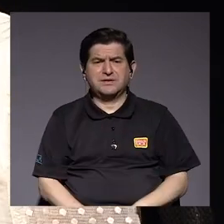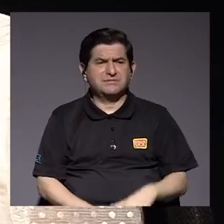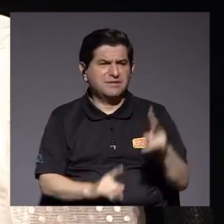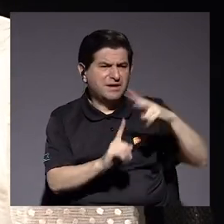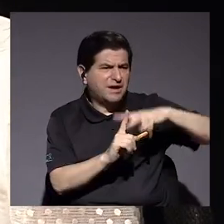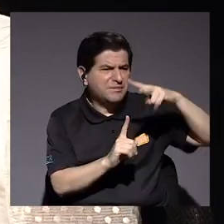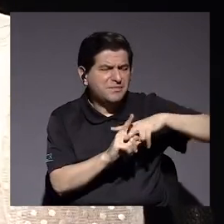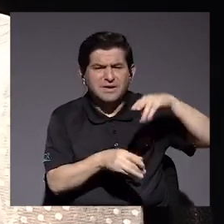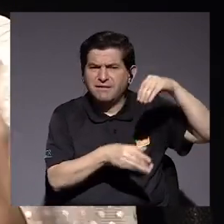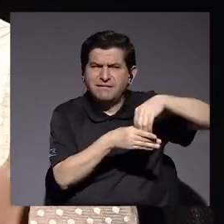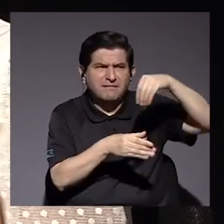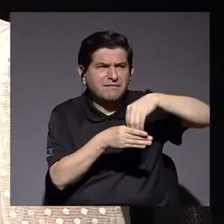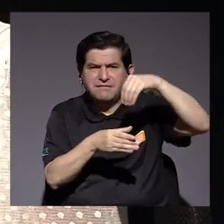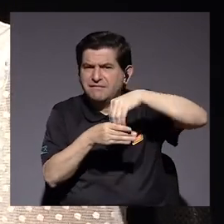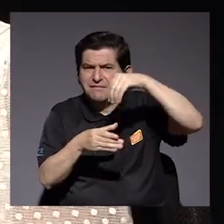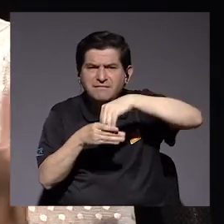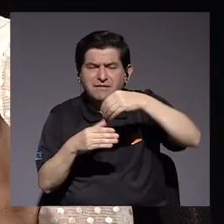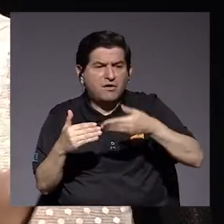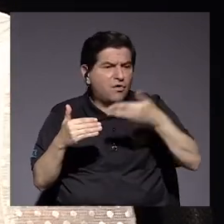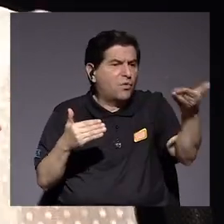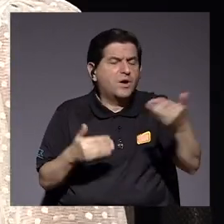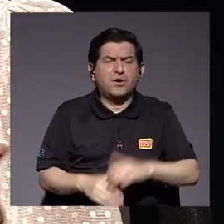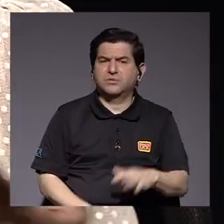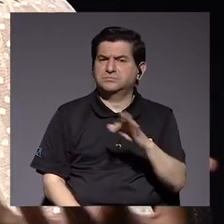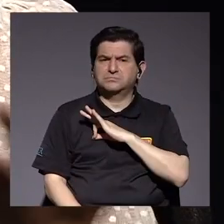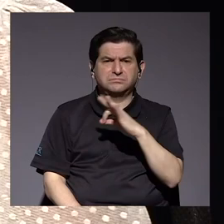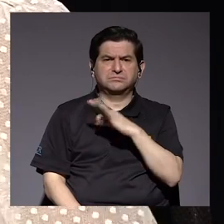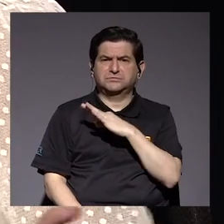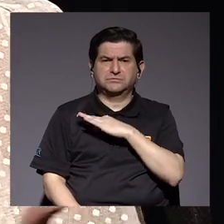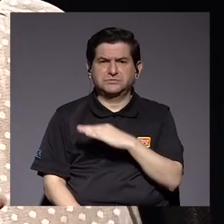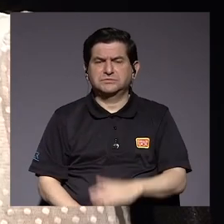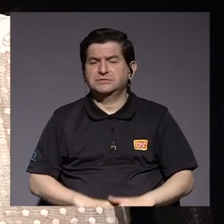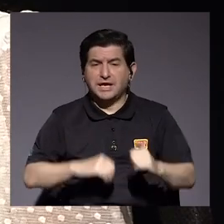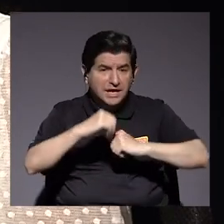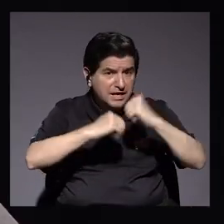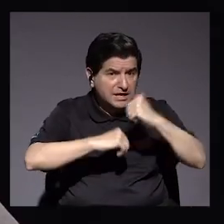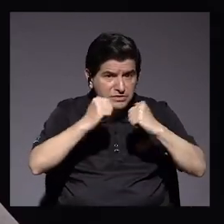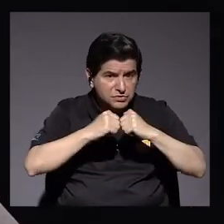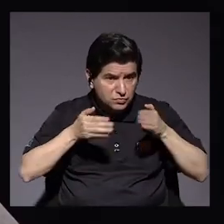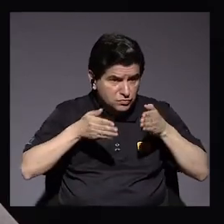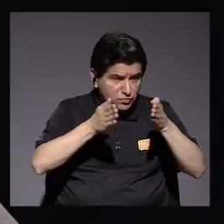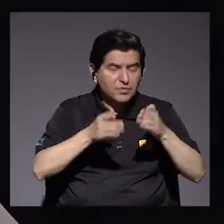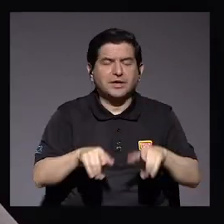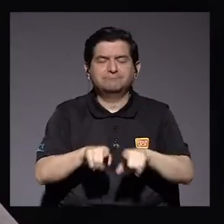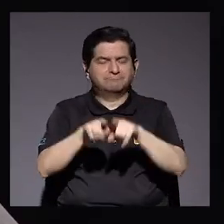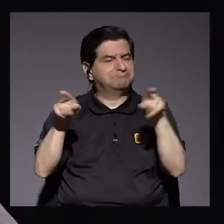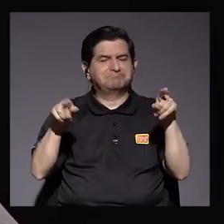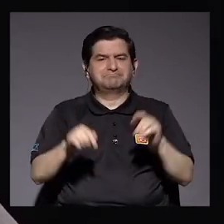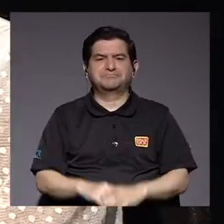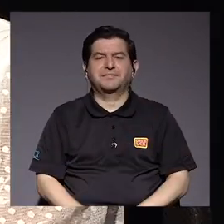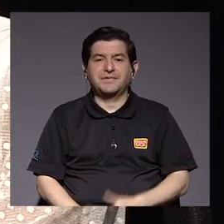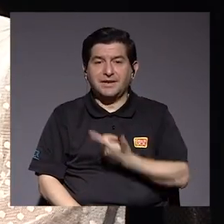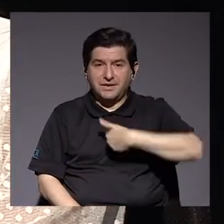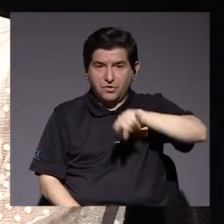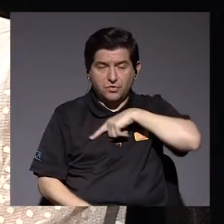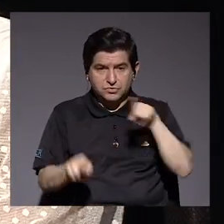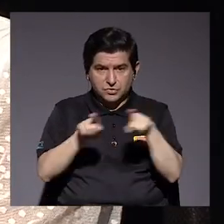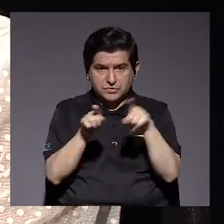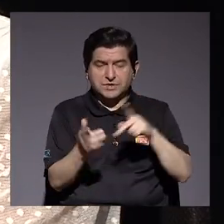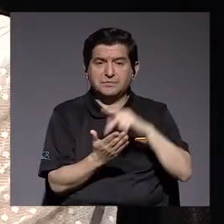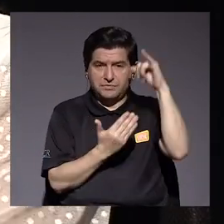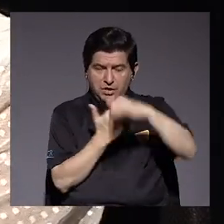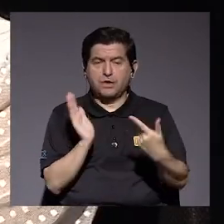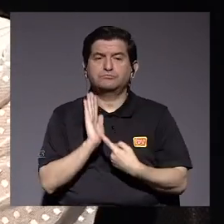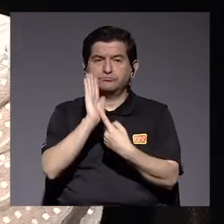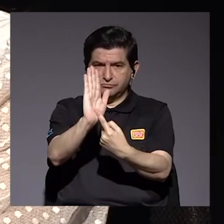reflejada de vuelta en inversión y en cosas que le vayan a beneficiar en su día a día. Exactamente. Entonces, ahí es